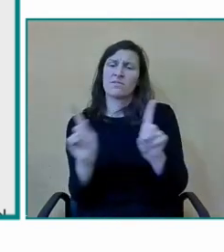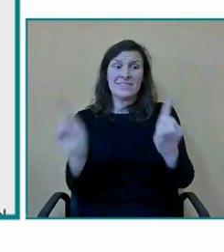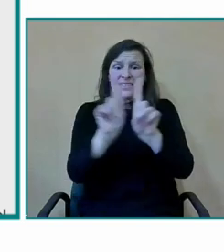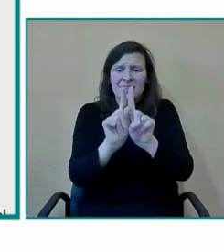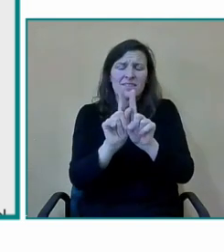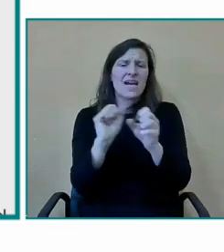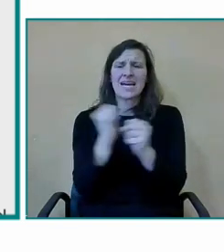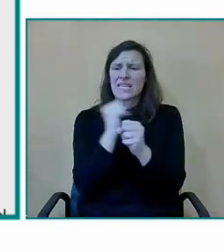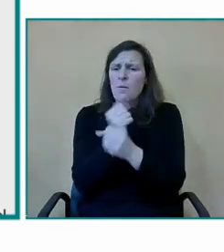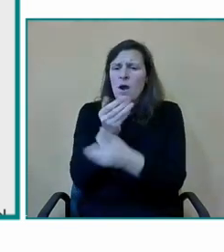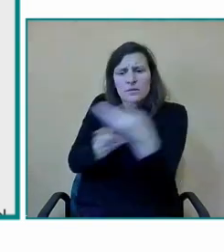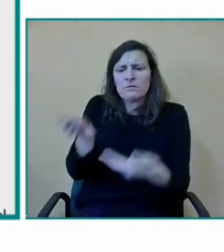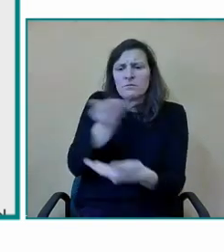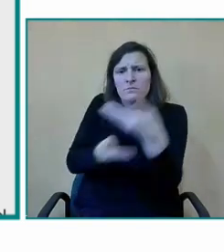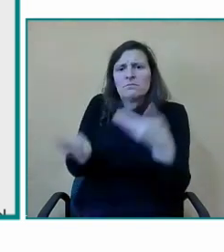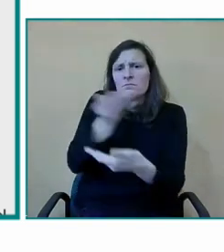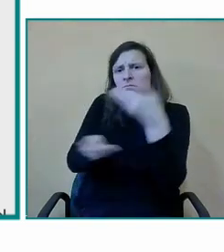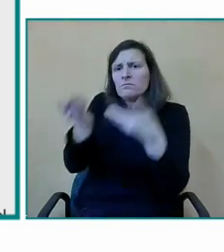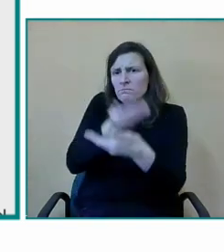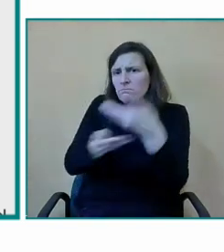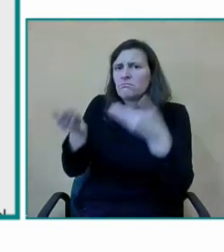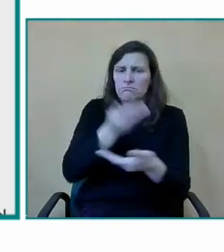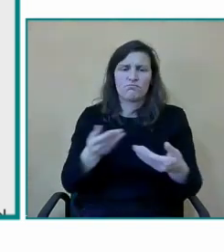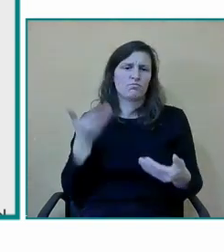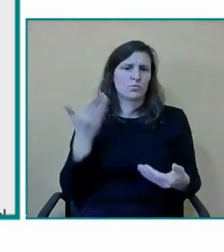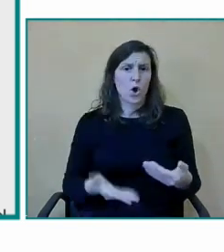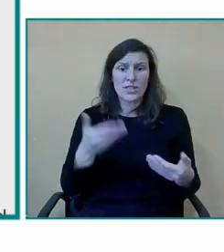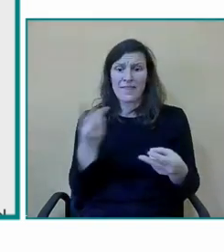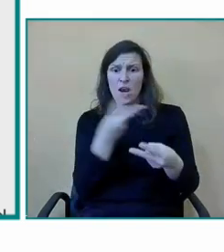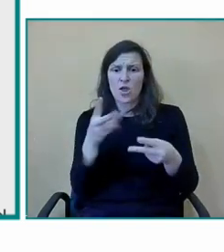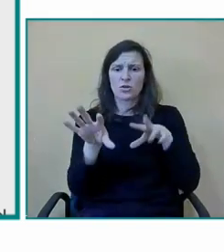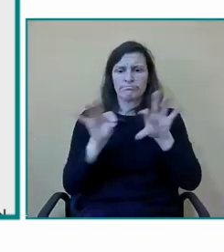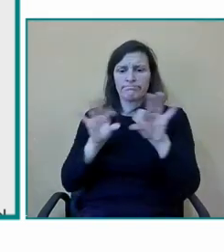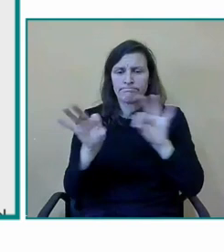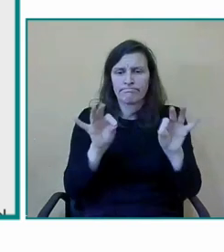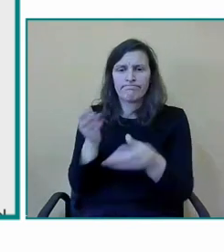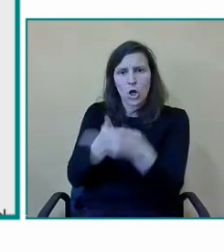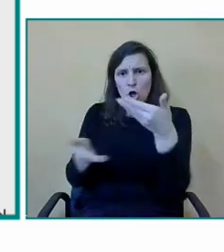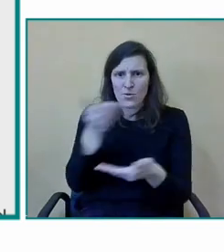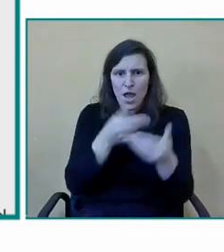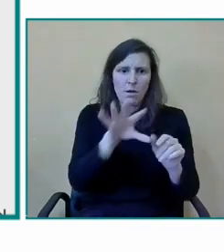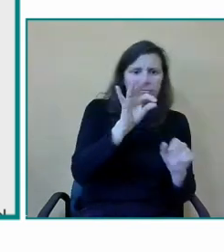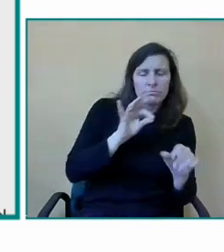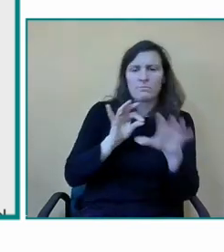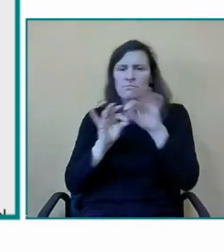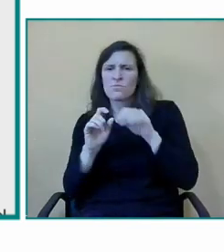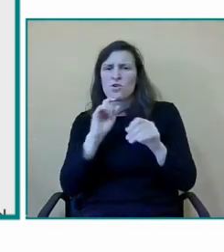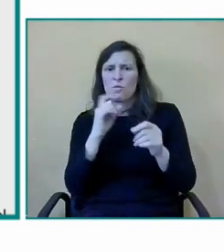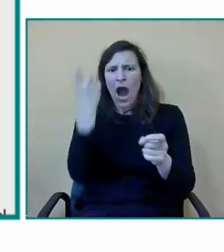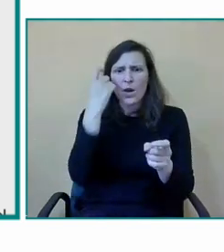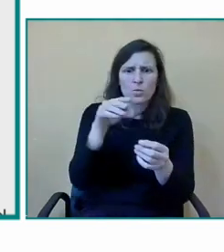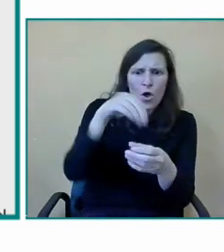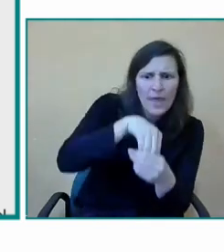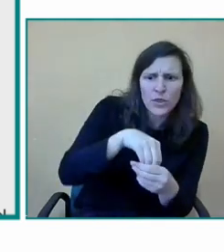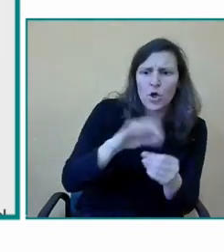conjunto en el que se van tomando decisiones de forma colaborativa en el si el alumno debe estar